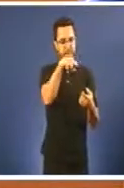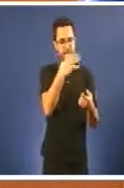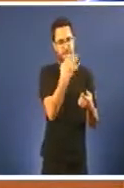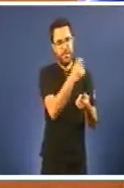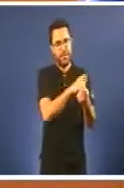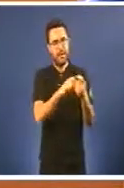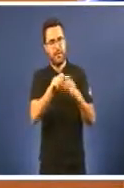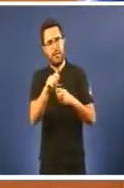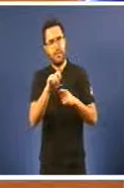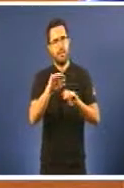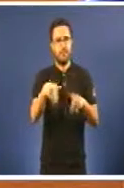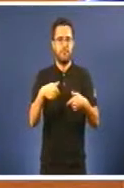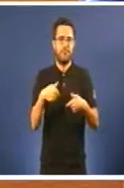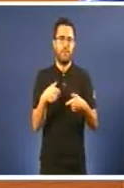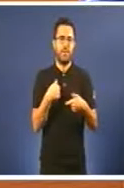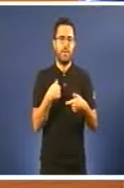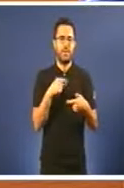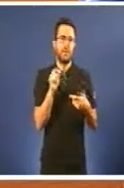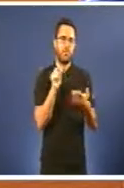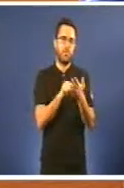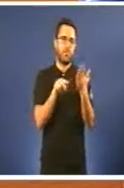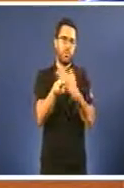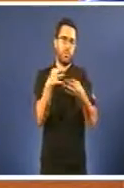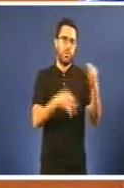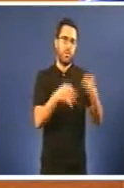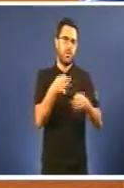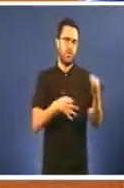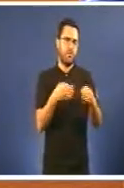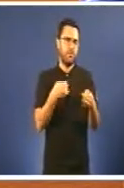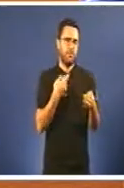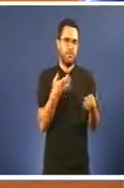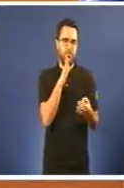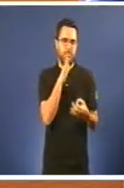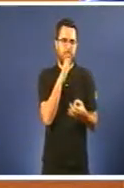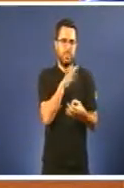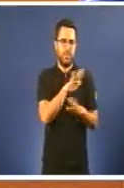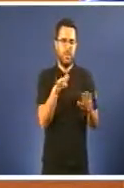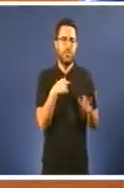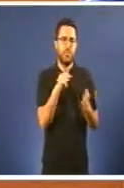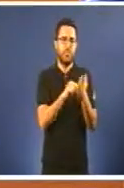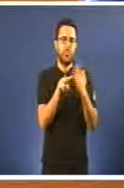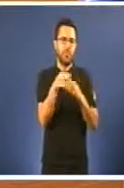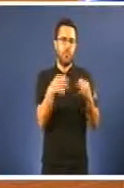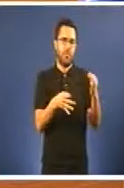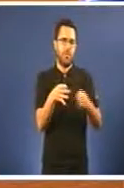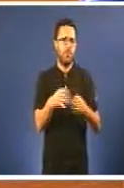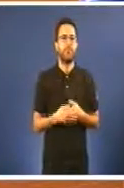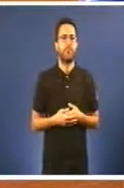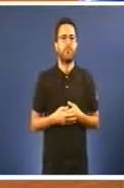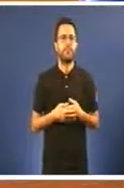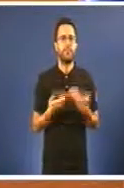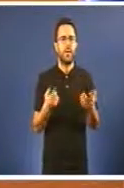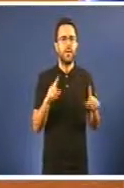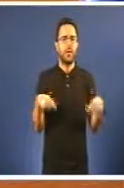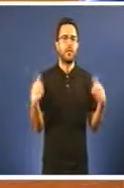disparate desde o punto de vista jurídico e unha auténtica temeridade desde o punto de vista jurídico. E tamén, nese ano 2009, o Concello da